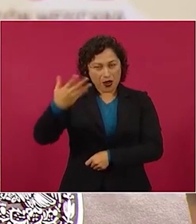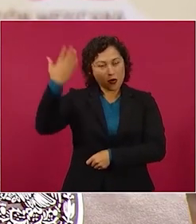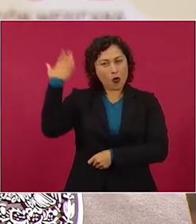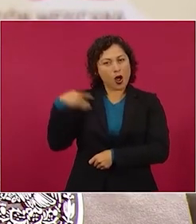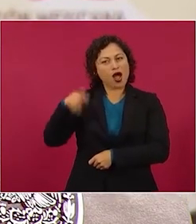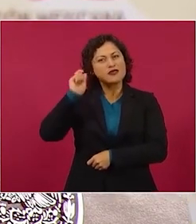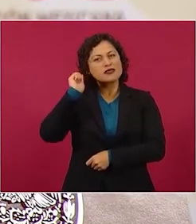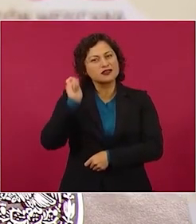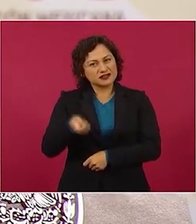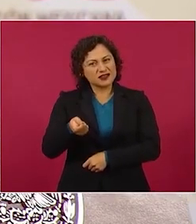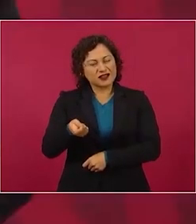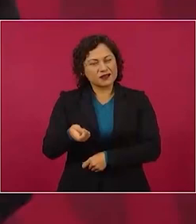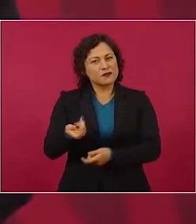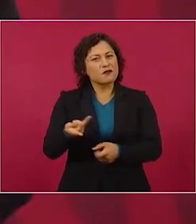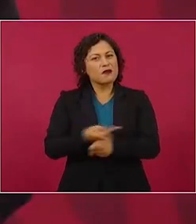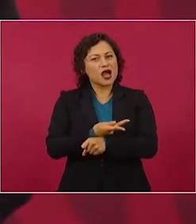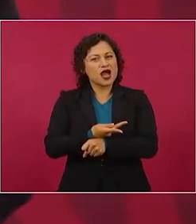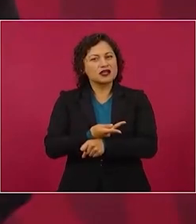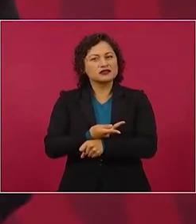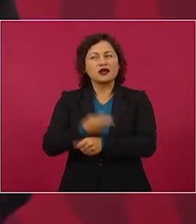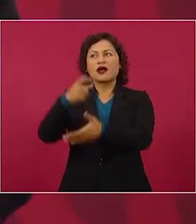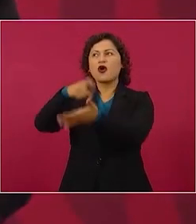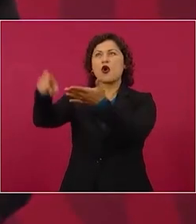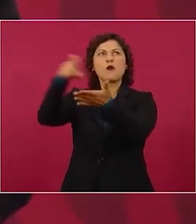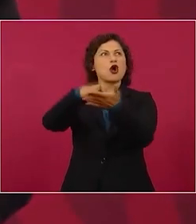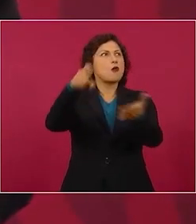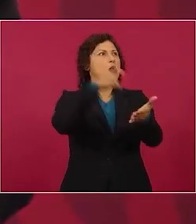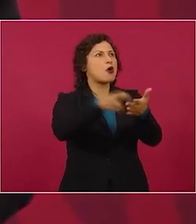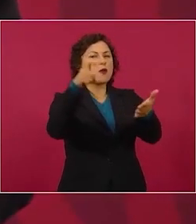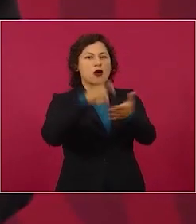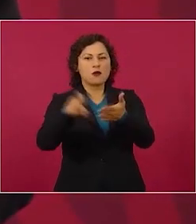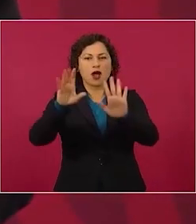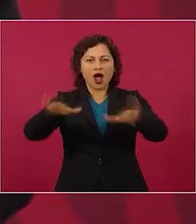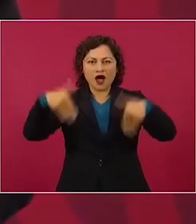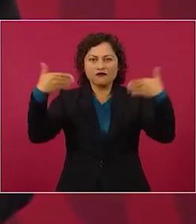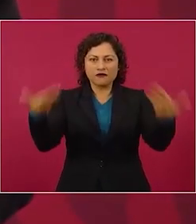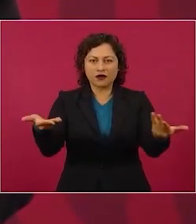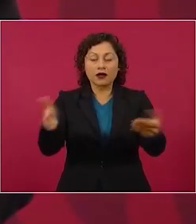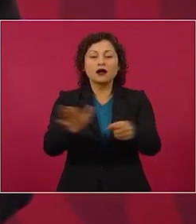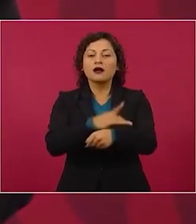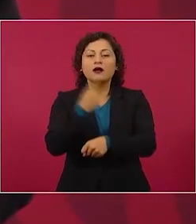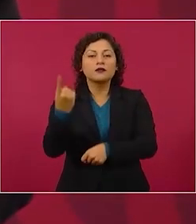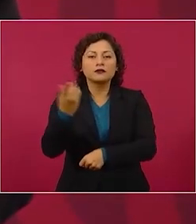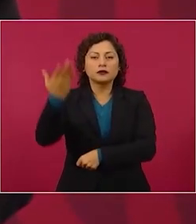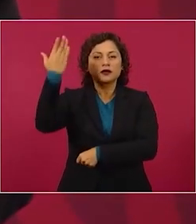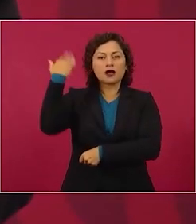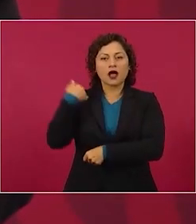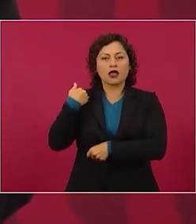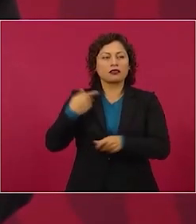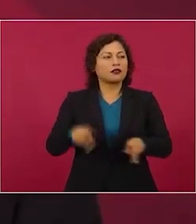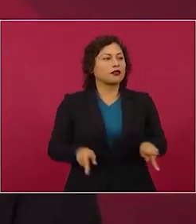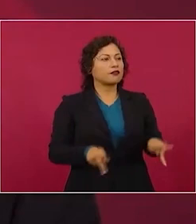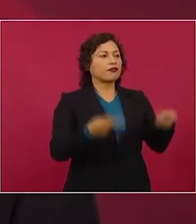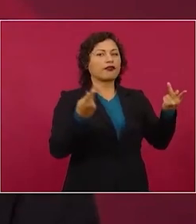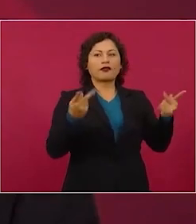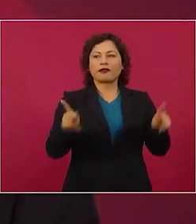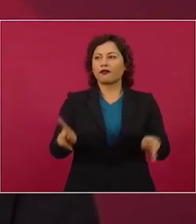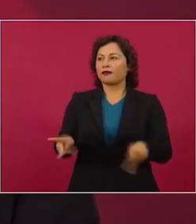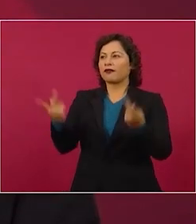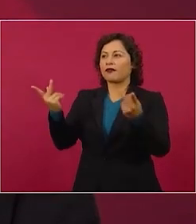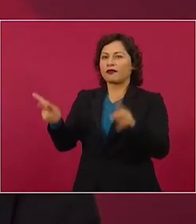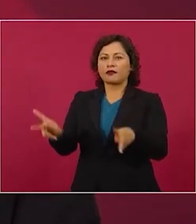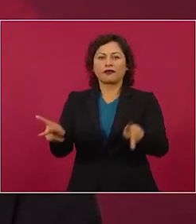tecnócratas se dedicaron a vender bienes